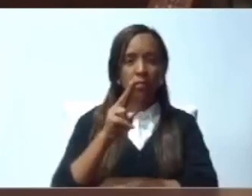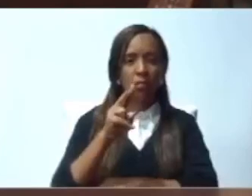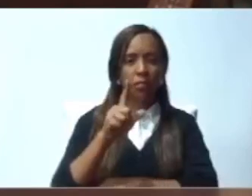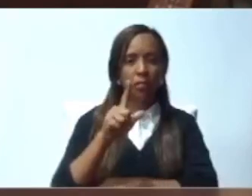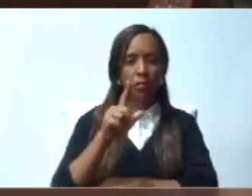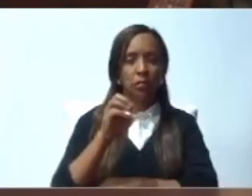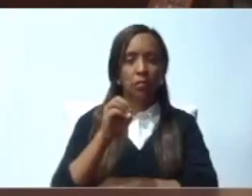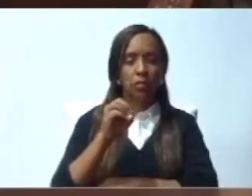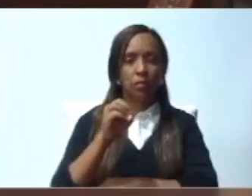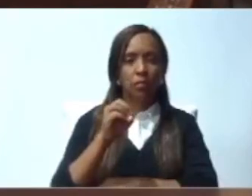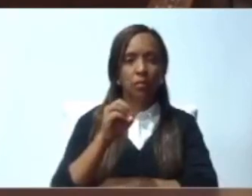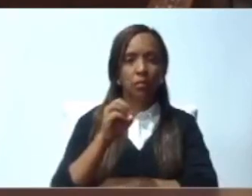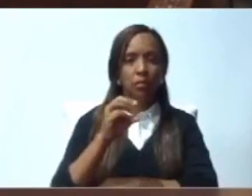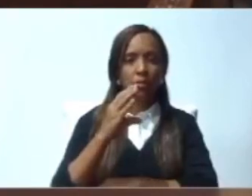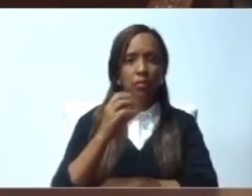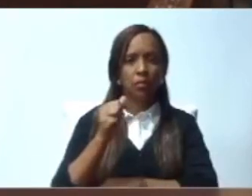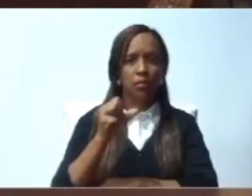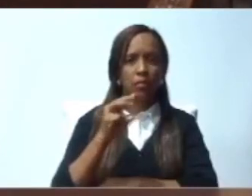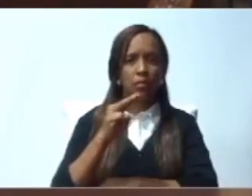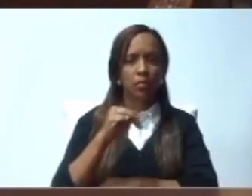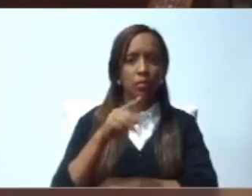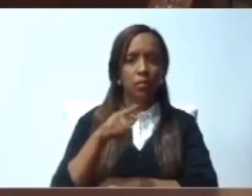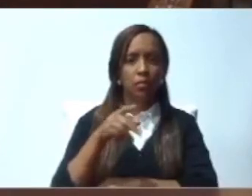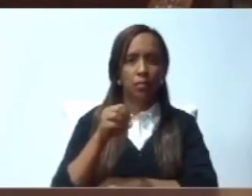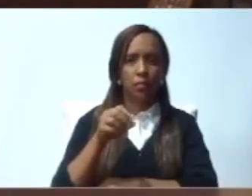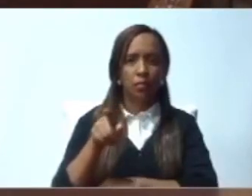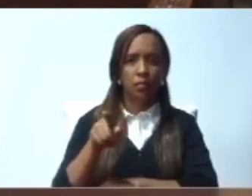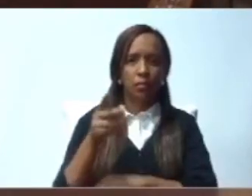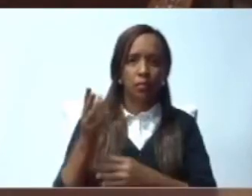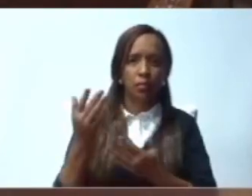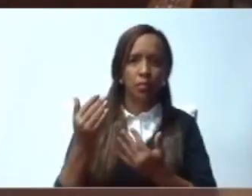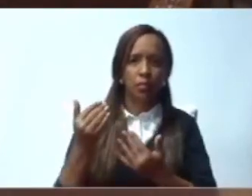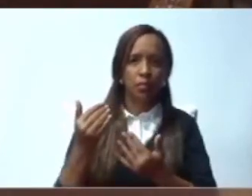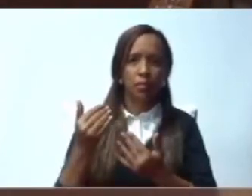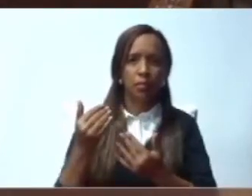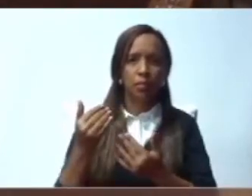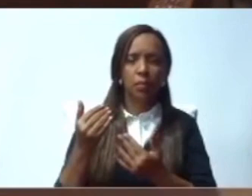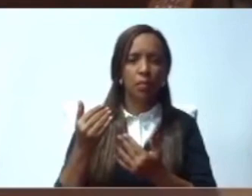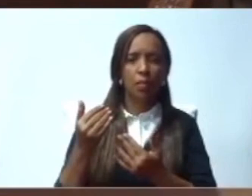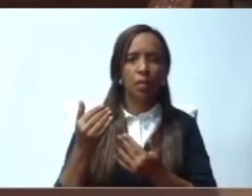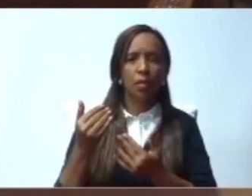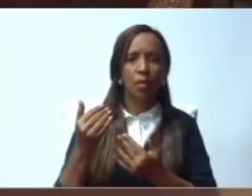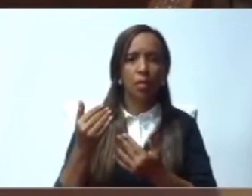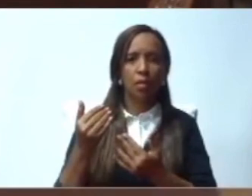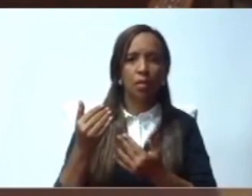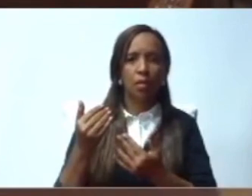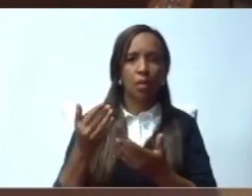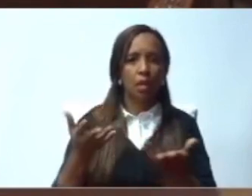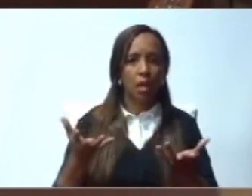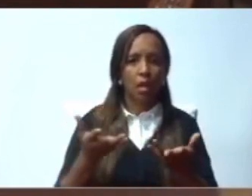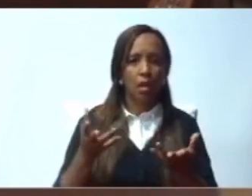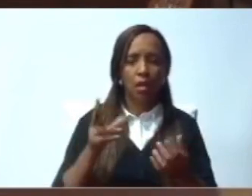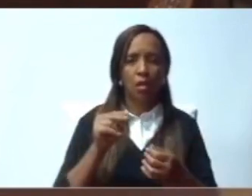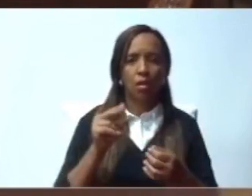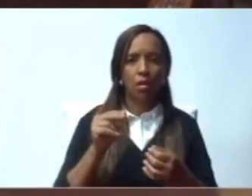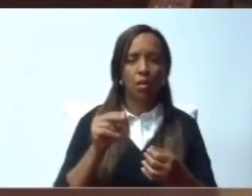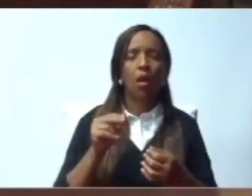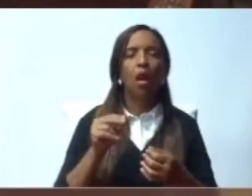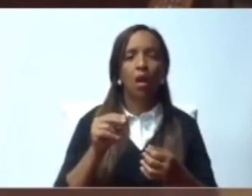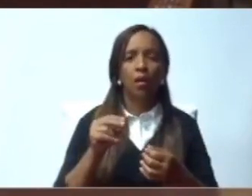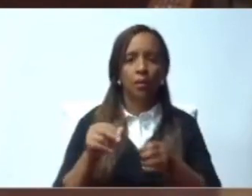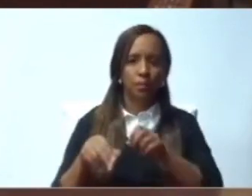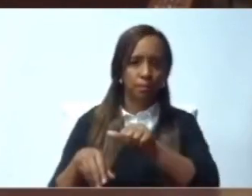Bien, entonces, voy a otorgar el uso de la palabra al doctor Ramón Ceballos